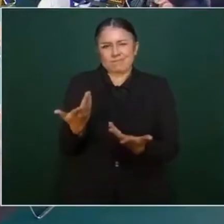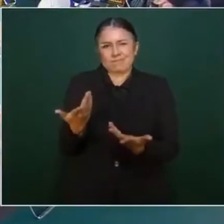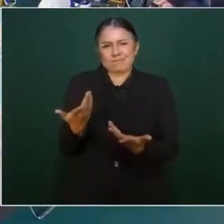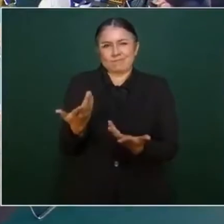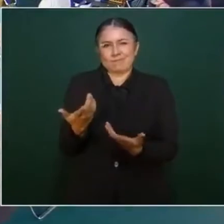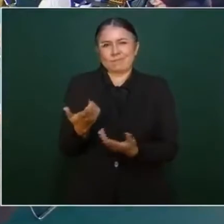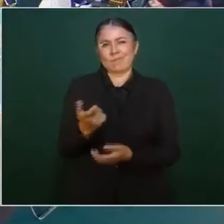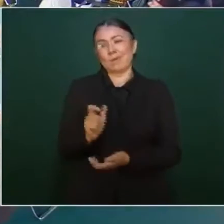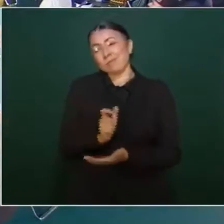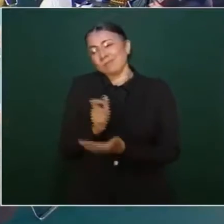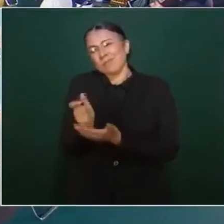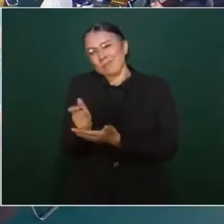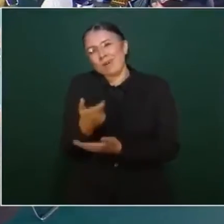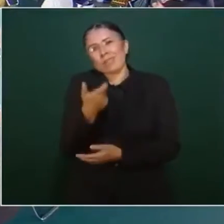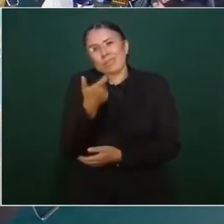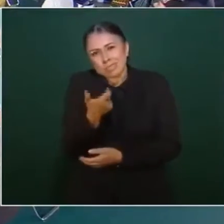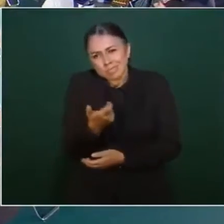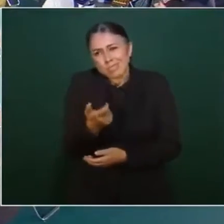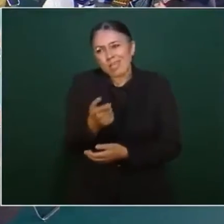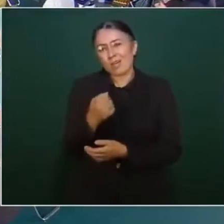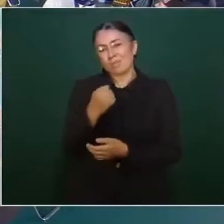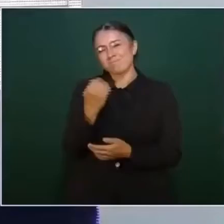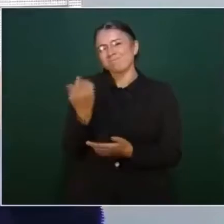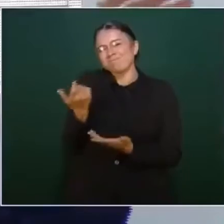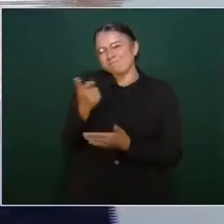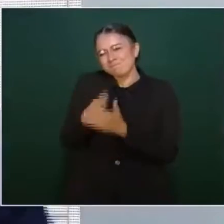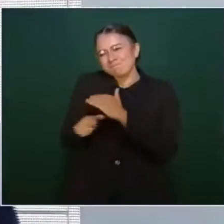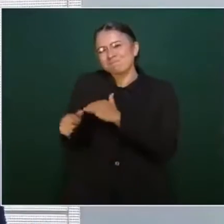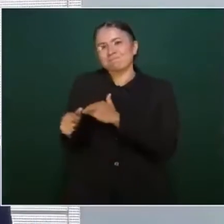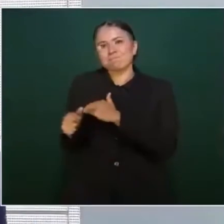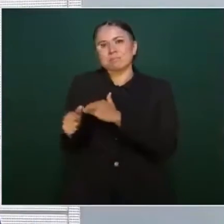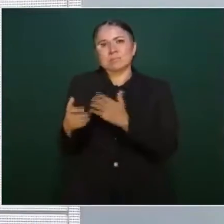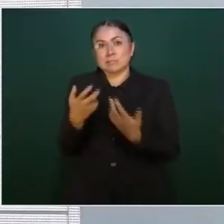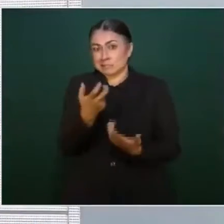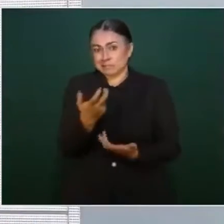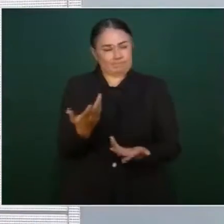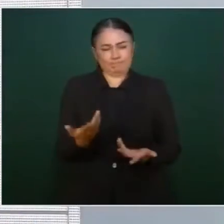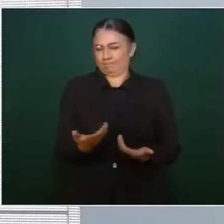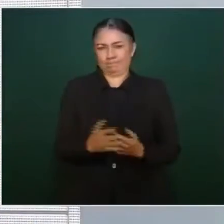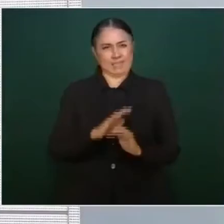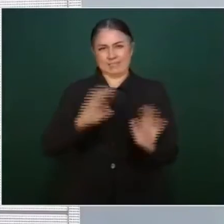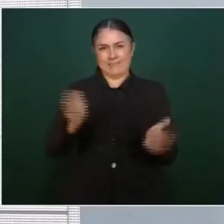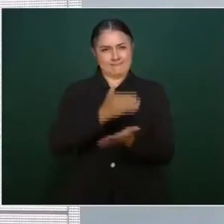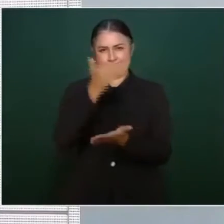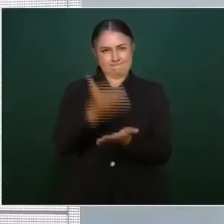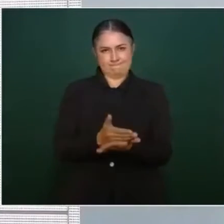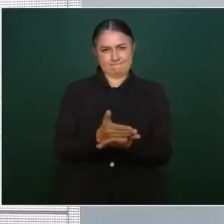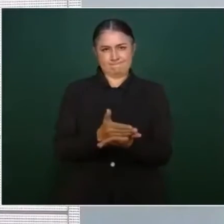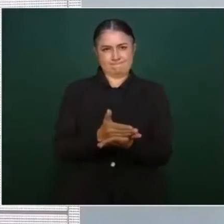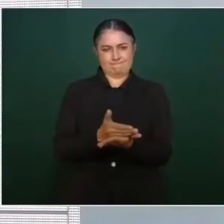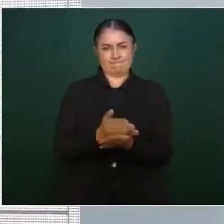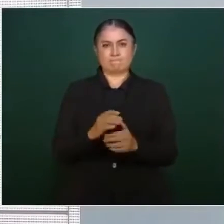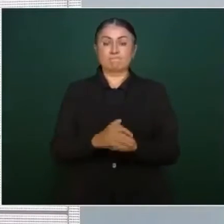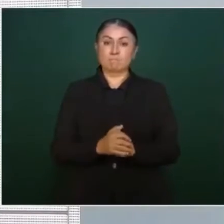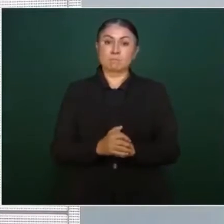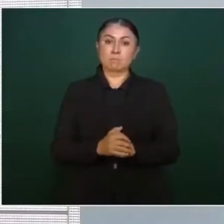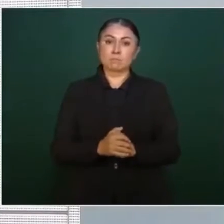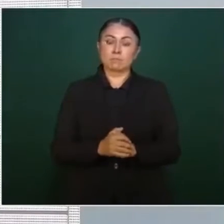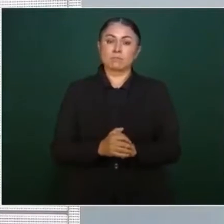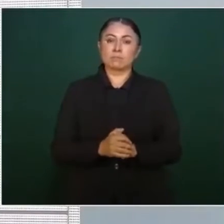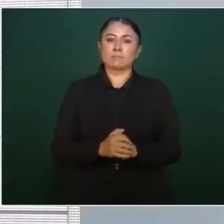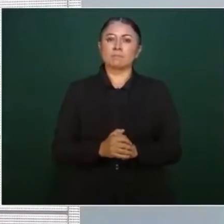cuotas, entonces ya se termina. Nada más que aplica,